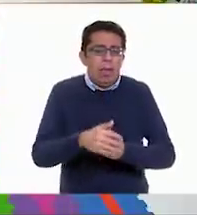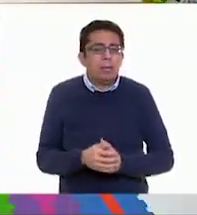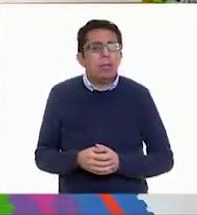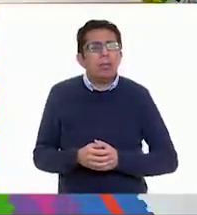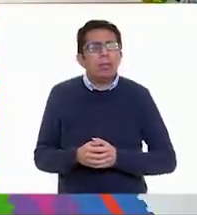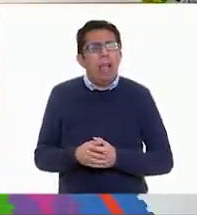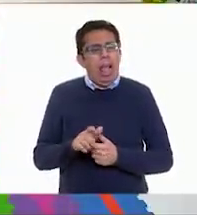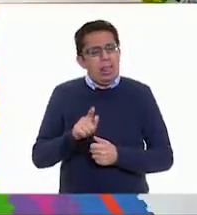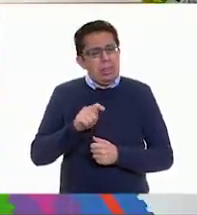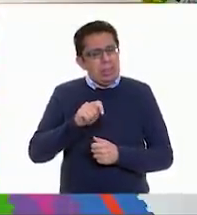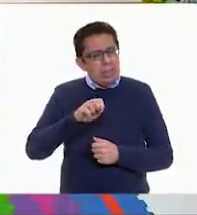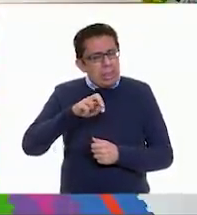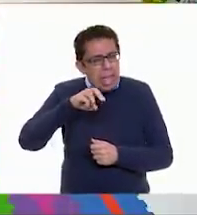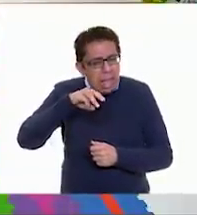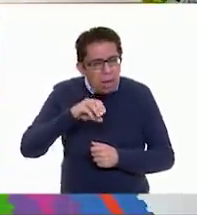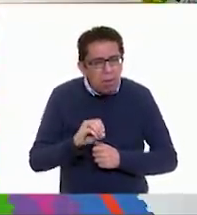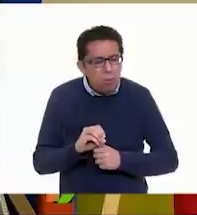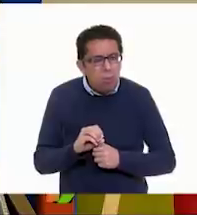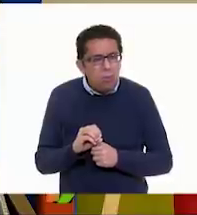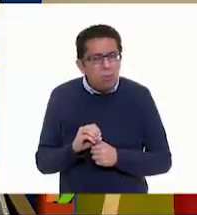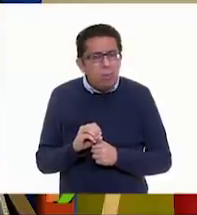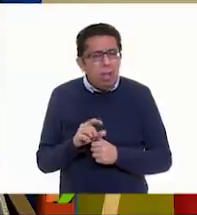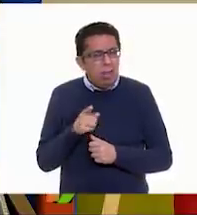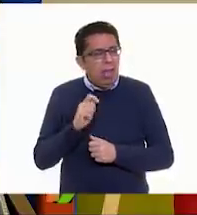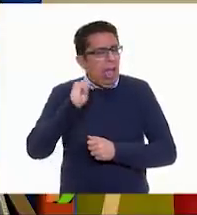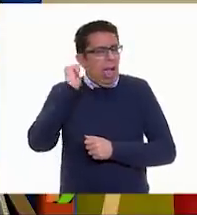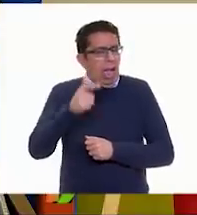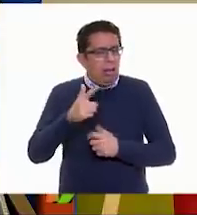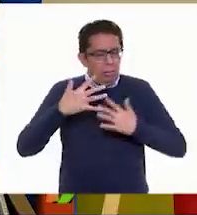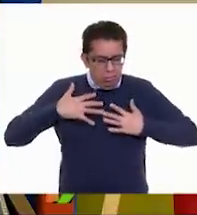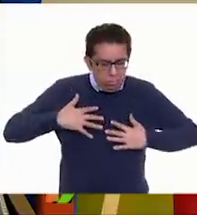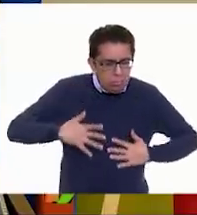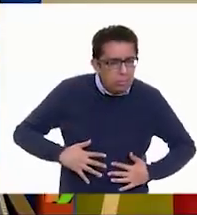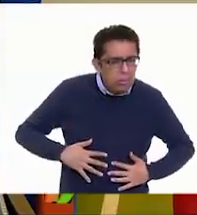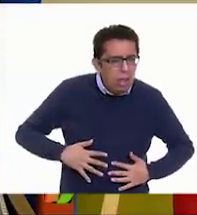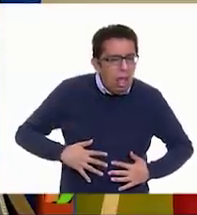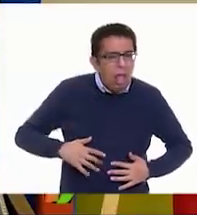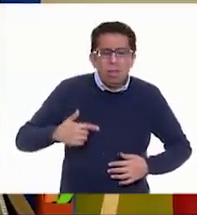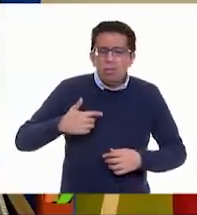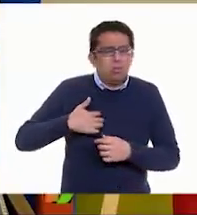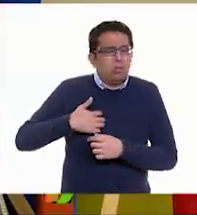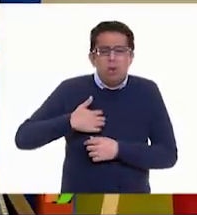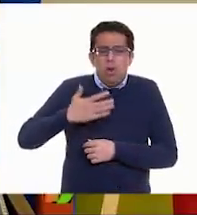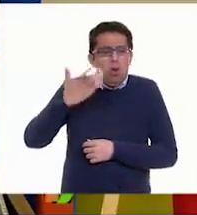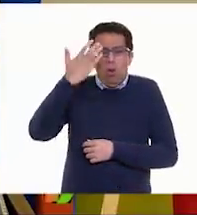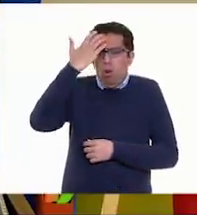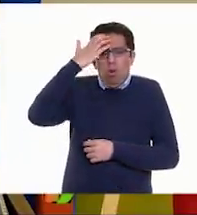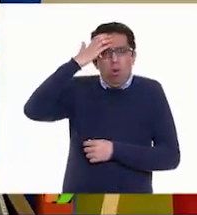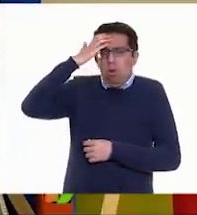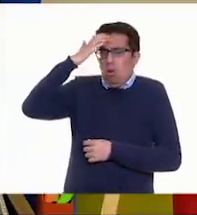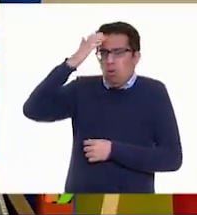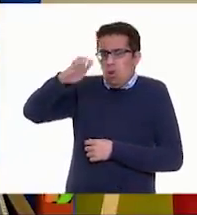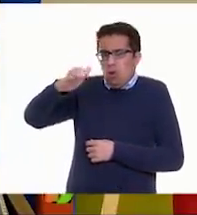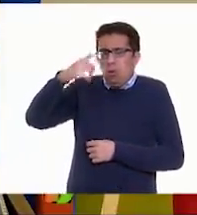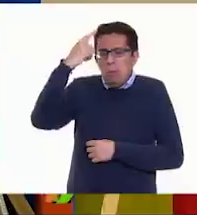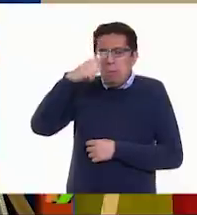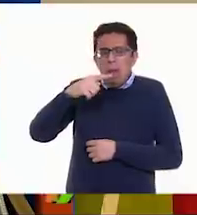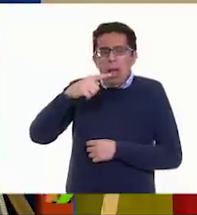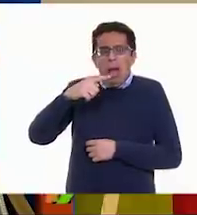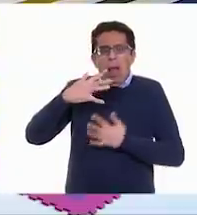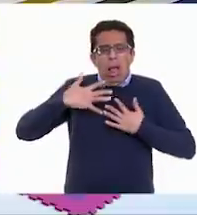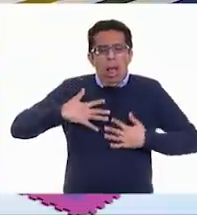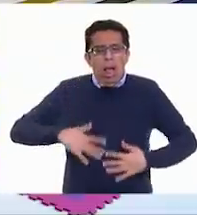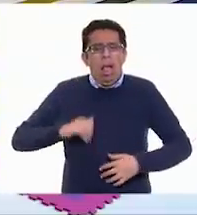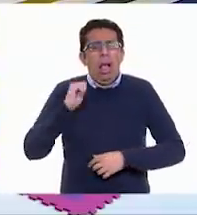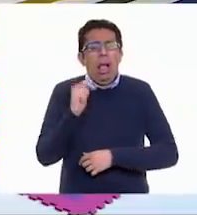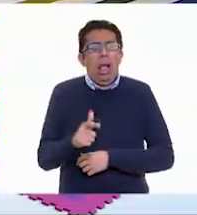el terno. Están hablando de una ropa, pero bueno, es que yo no conocía este término para ropa. Que